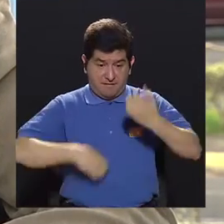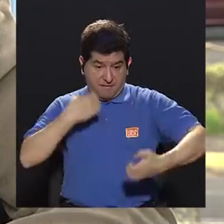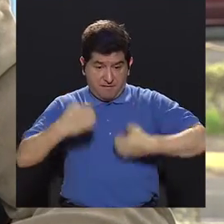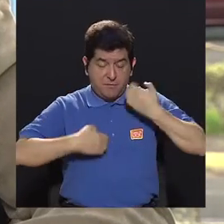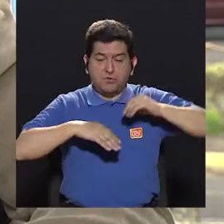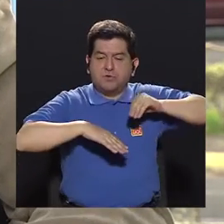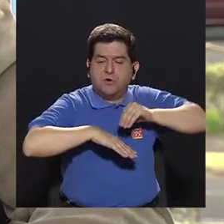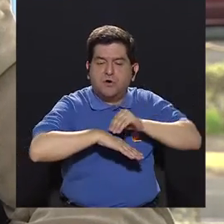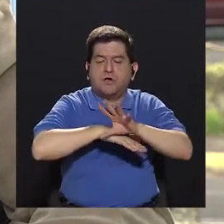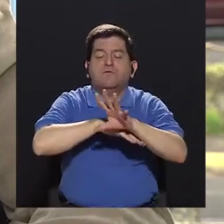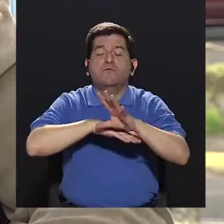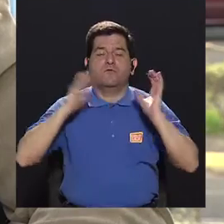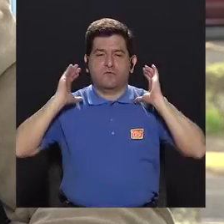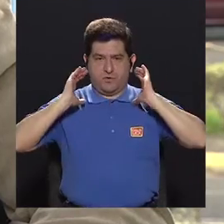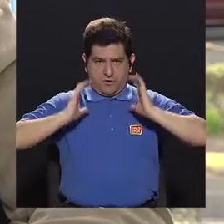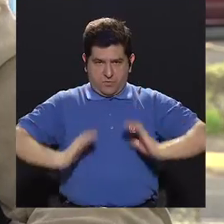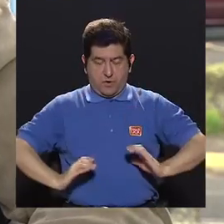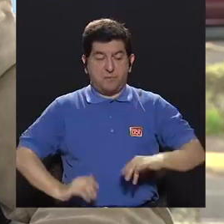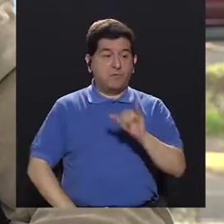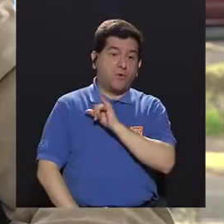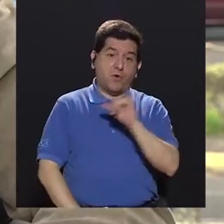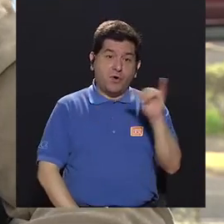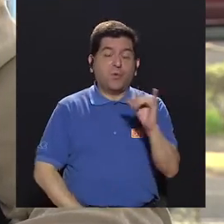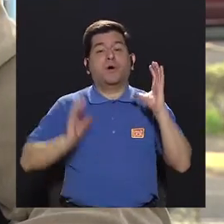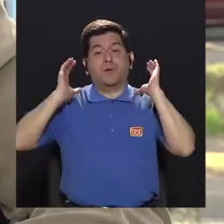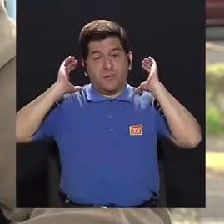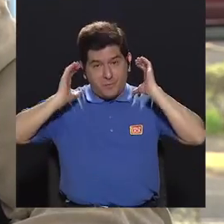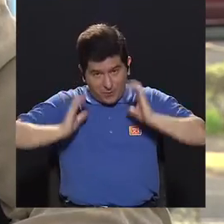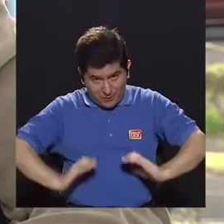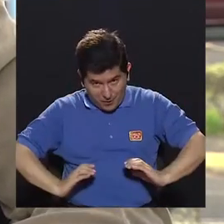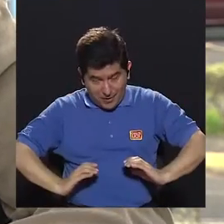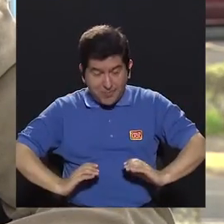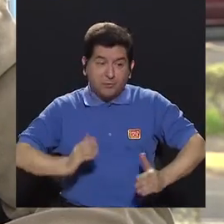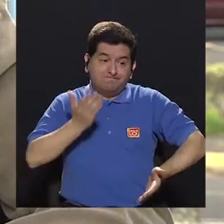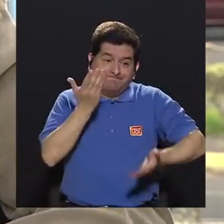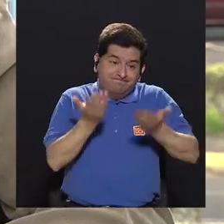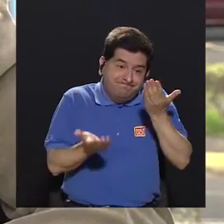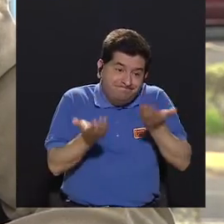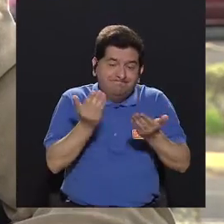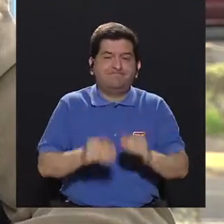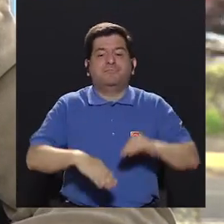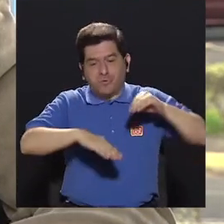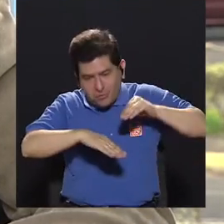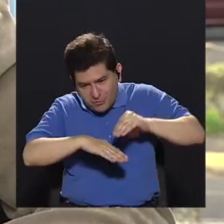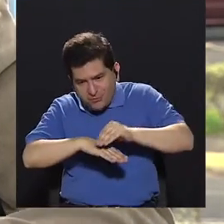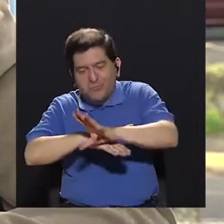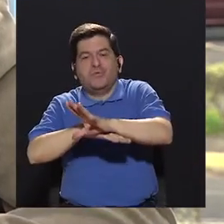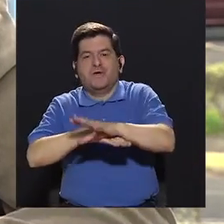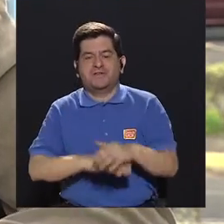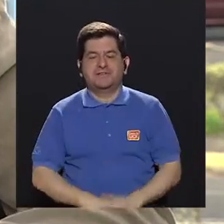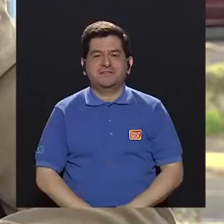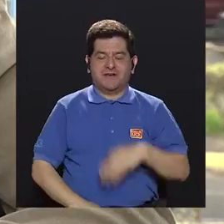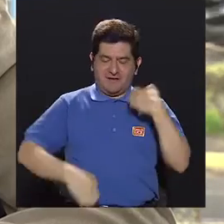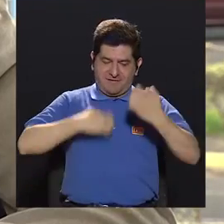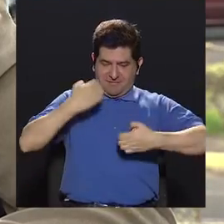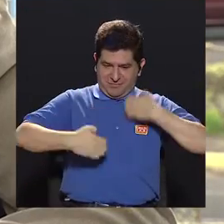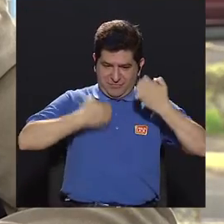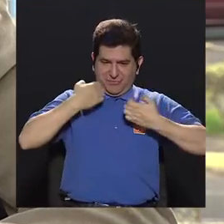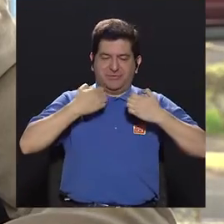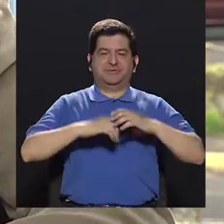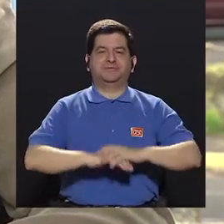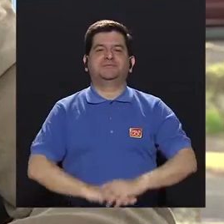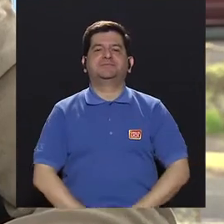emociones influyen en nuestro cuerpo, al igual que nuestro cuerpo eventualmente puede influir sobre nuestras